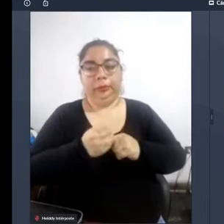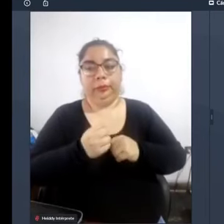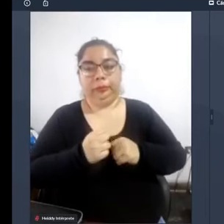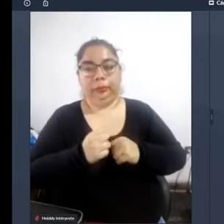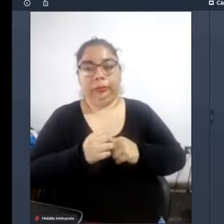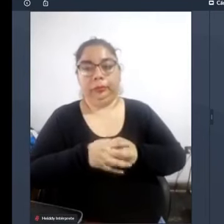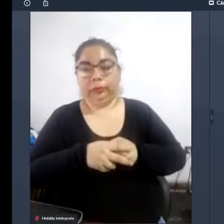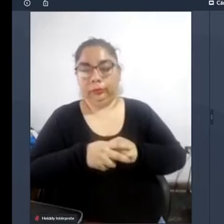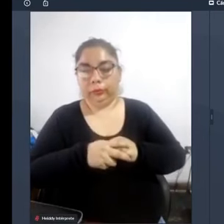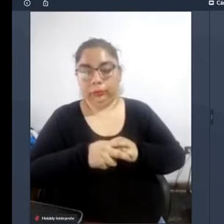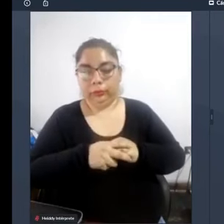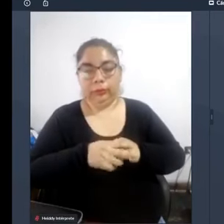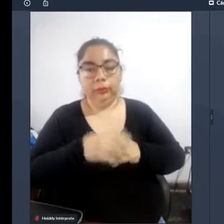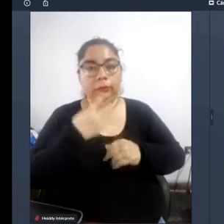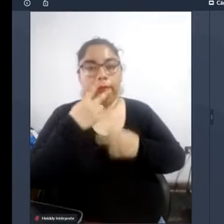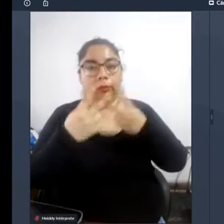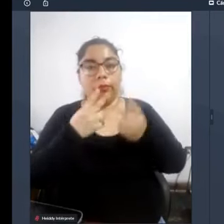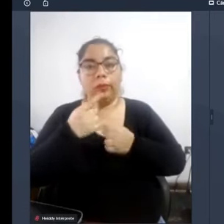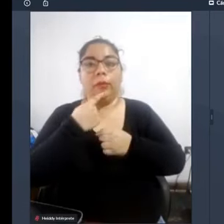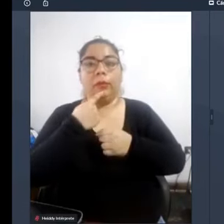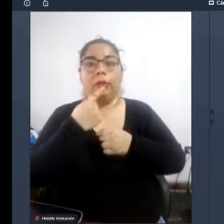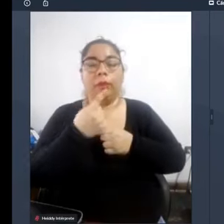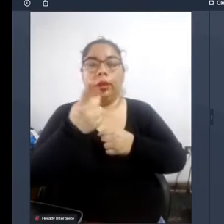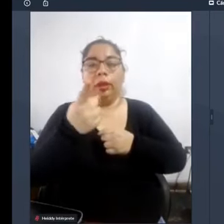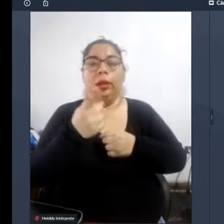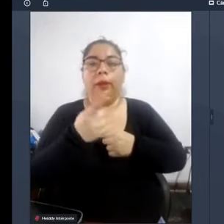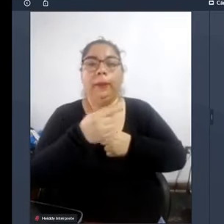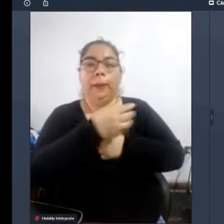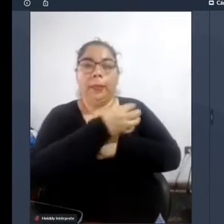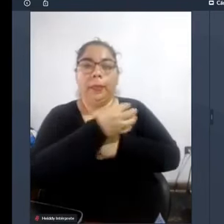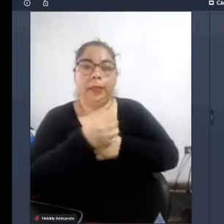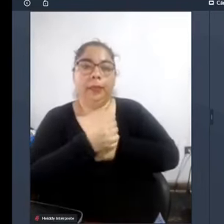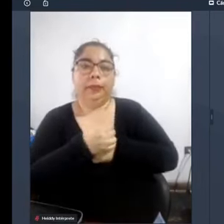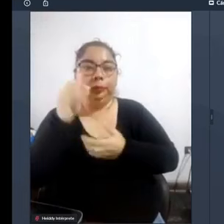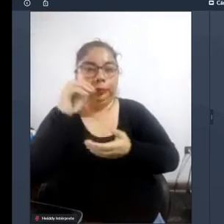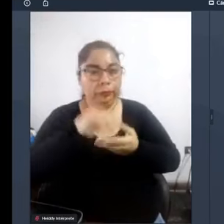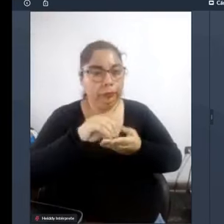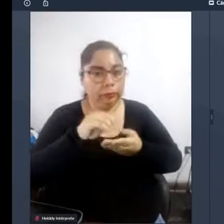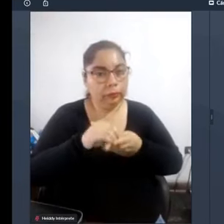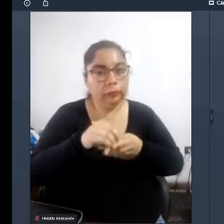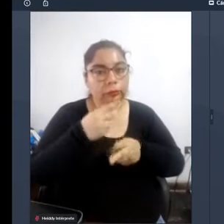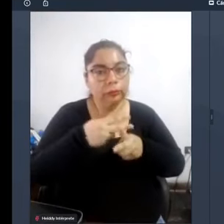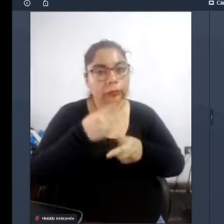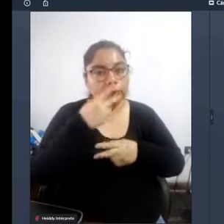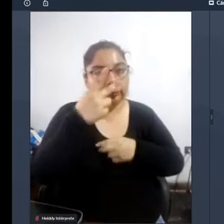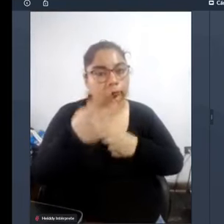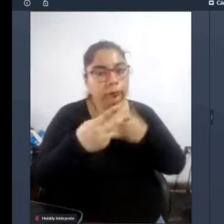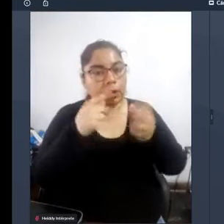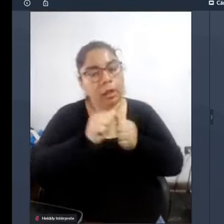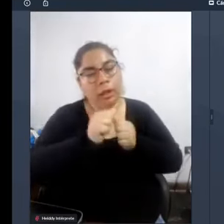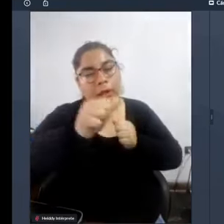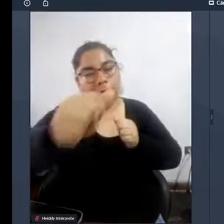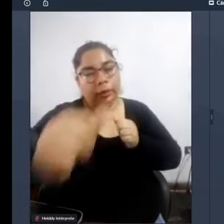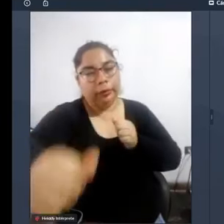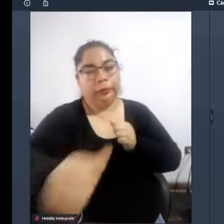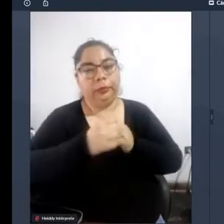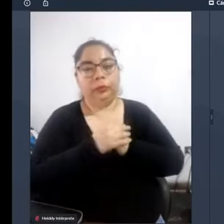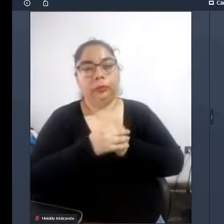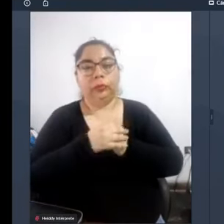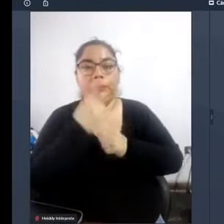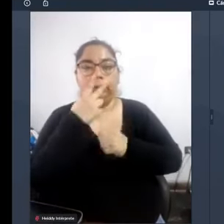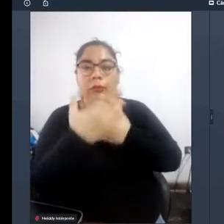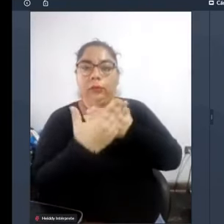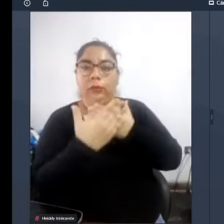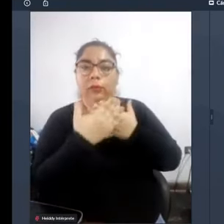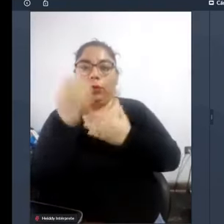pérdidas que se están generando justamente por el sacrificio por sacrificar una formalidad lejana por mantenerse o